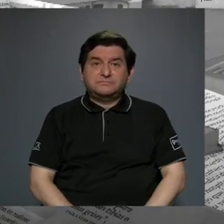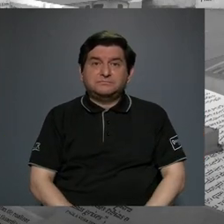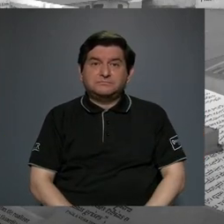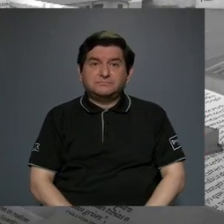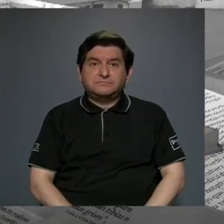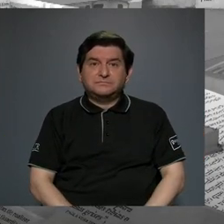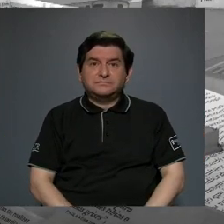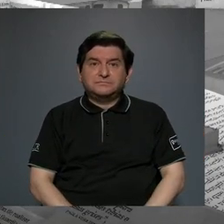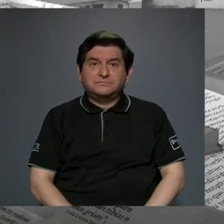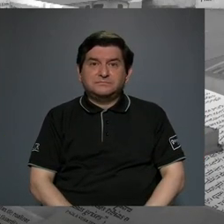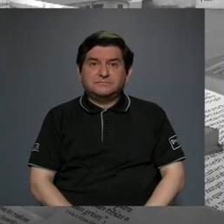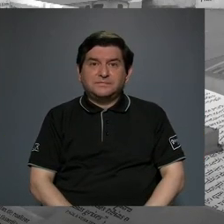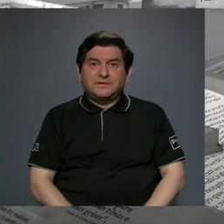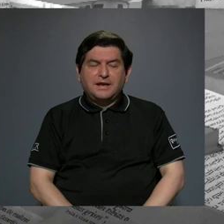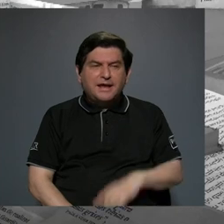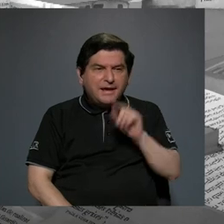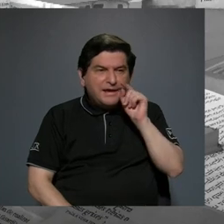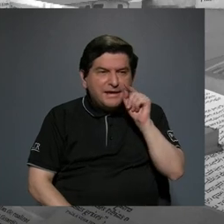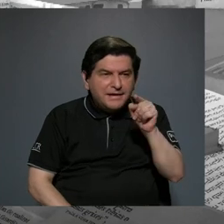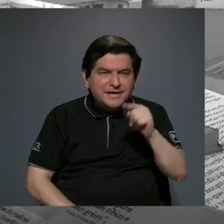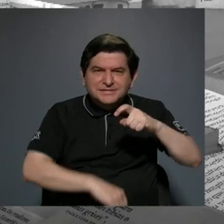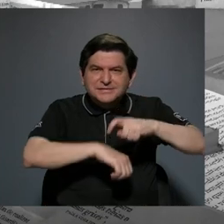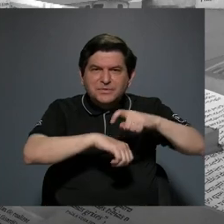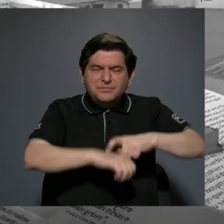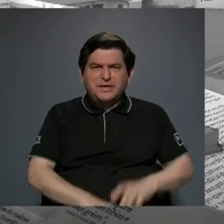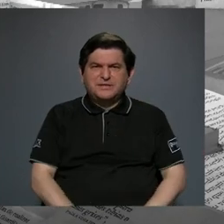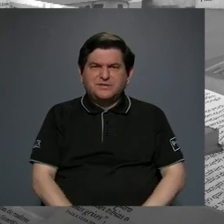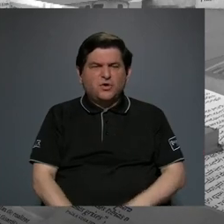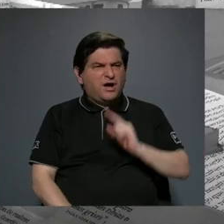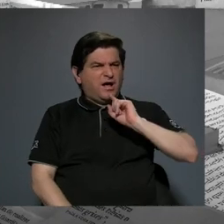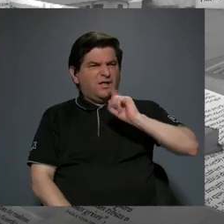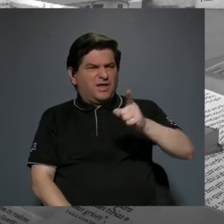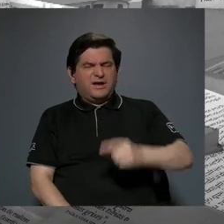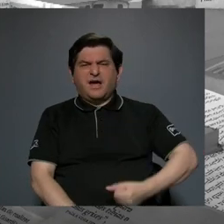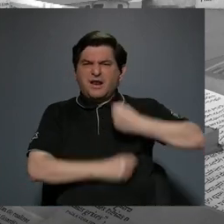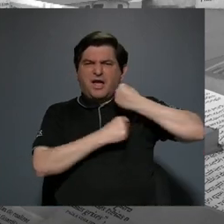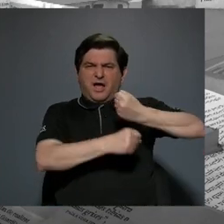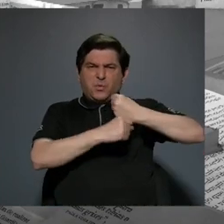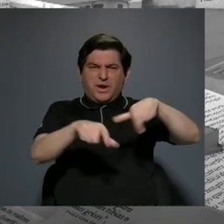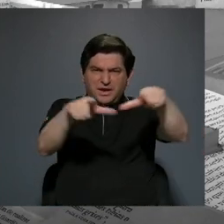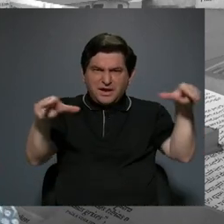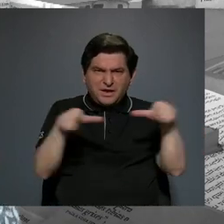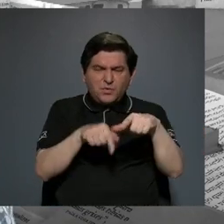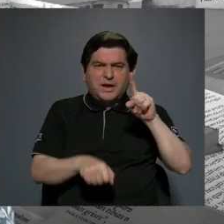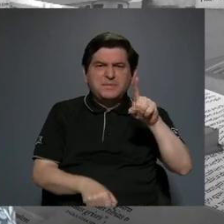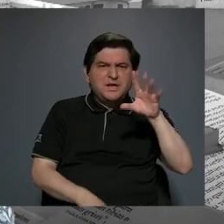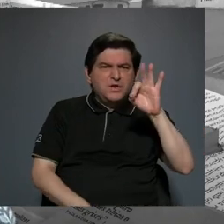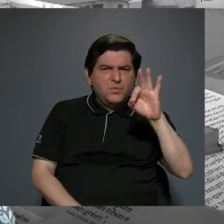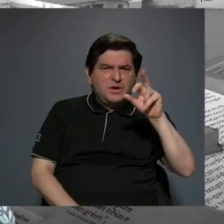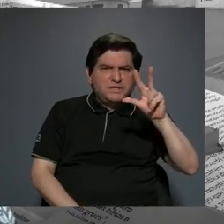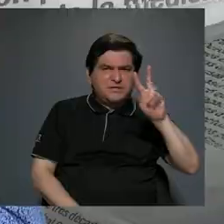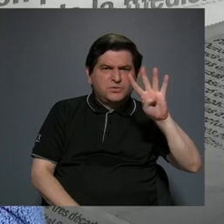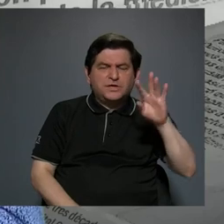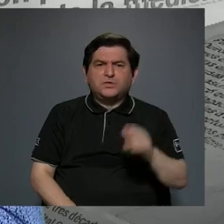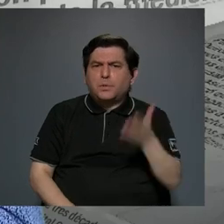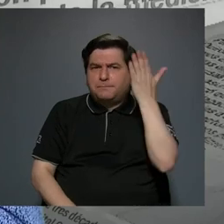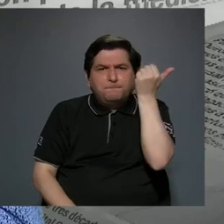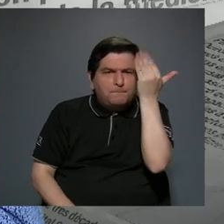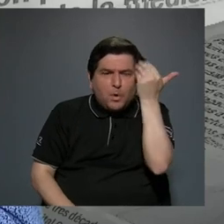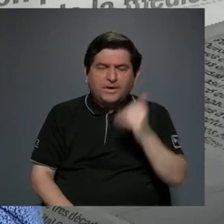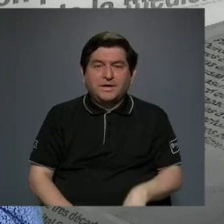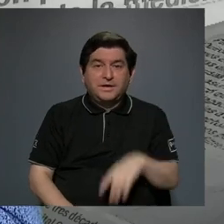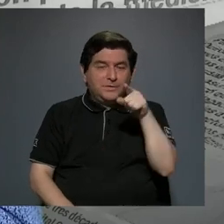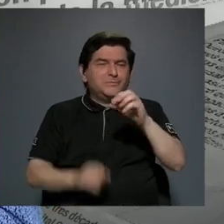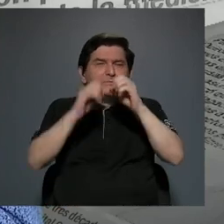median para que se declare una huelga en esa zona en 1934. Imagínese usted